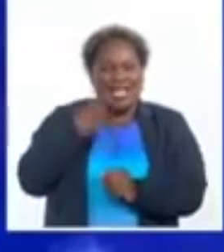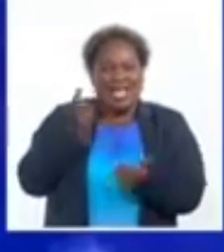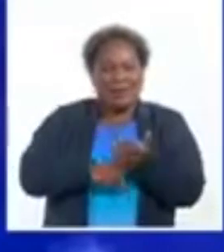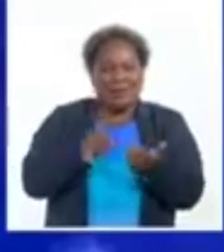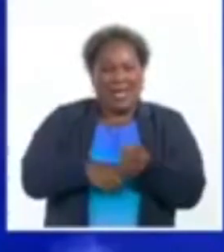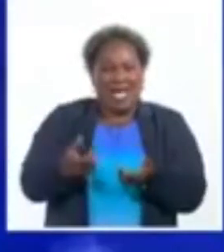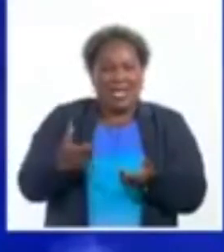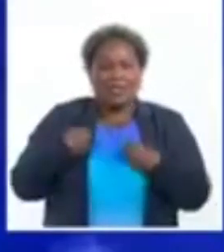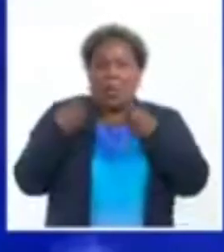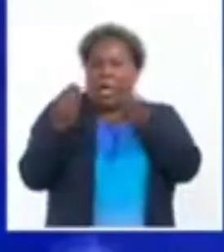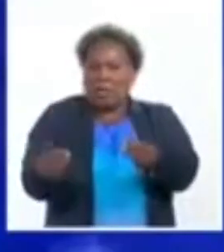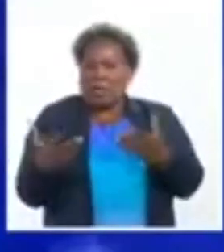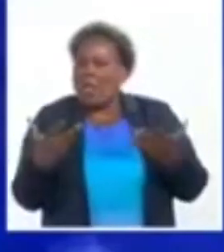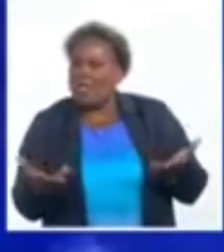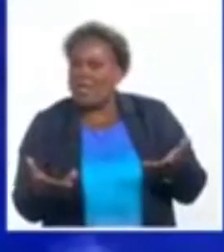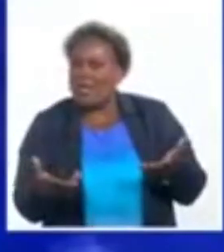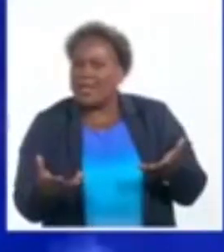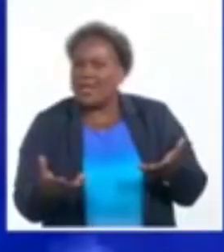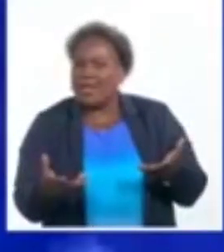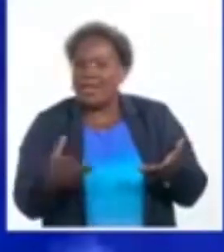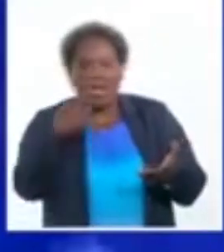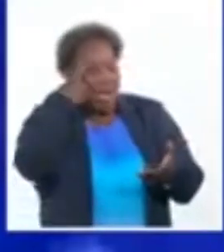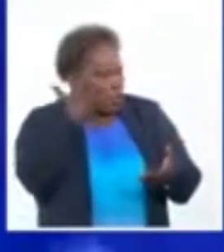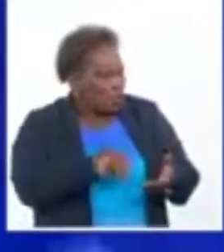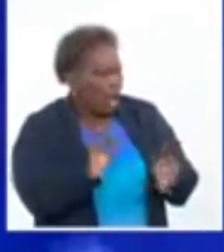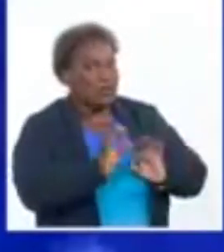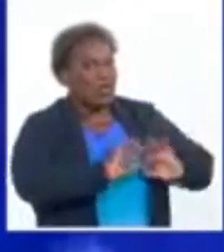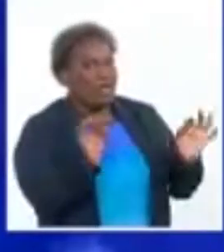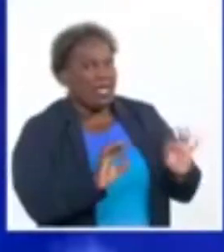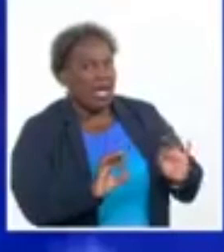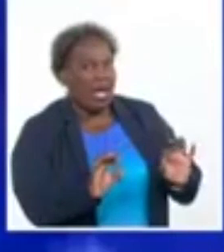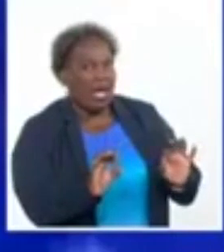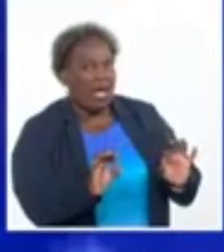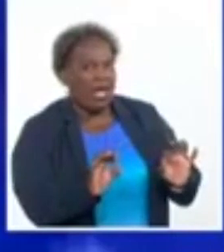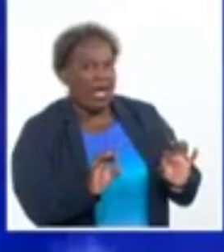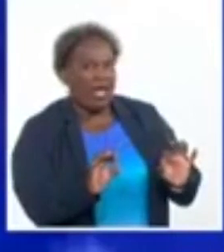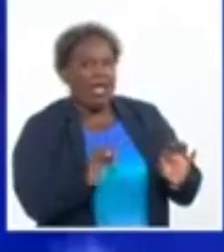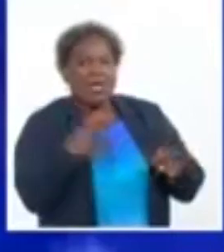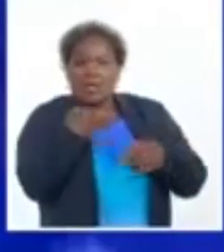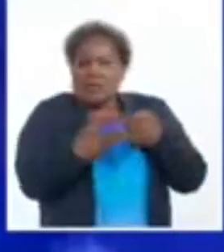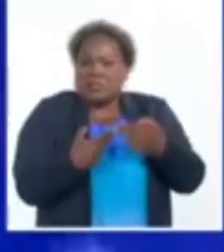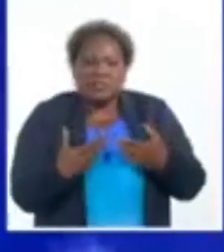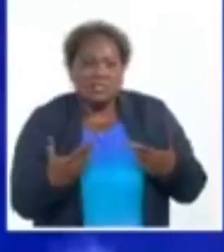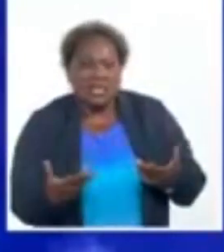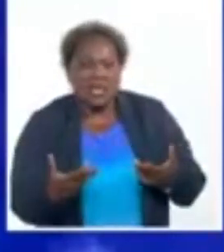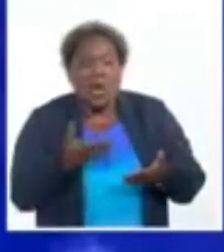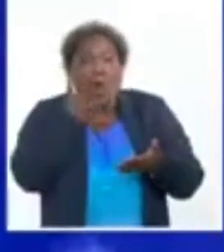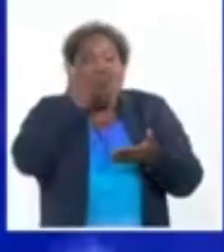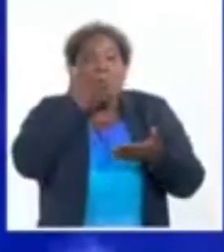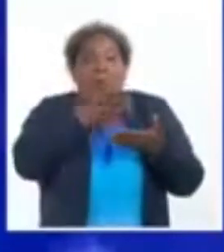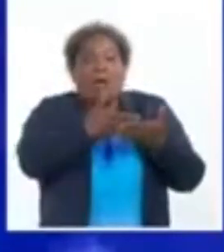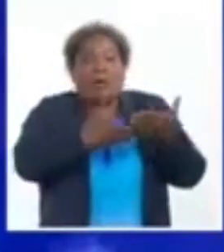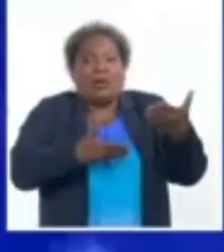vas a regalarle? No lo sabes todavía. ¿Qué va a ser este poema?